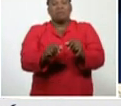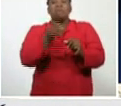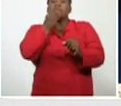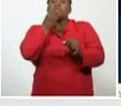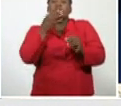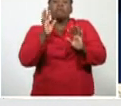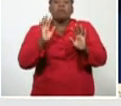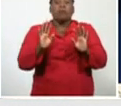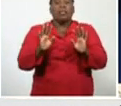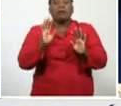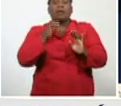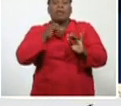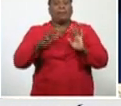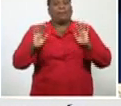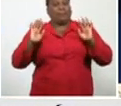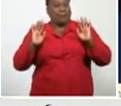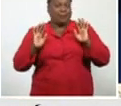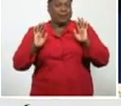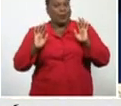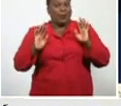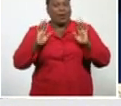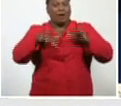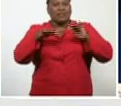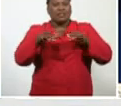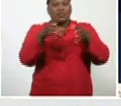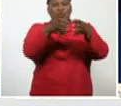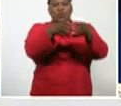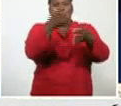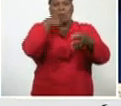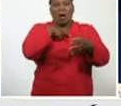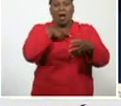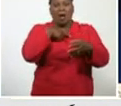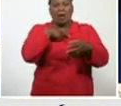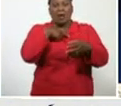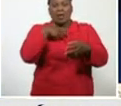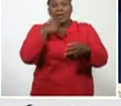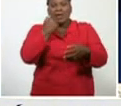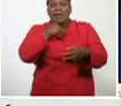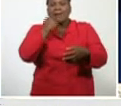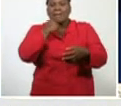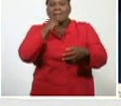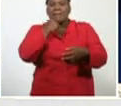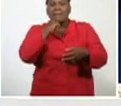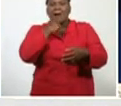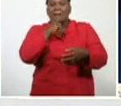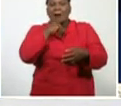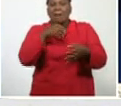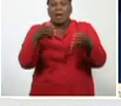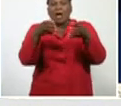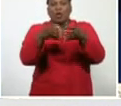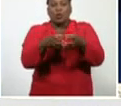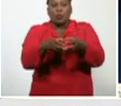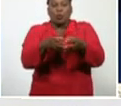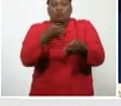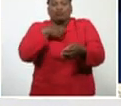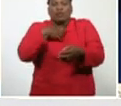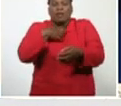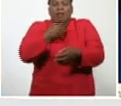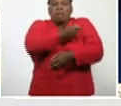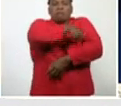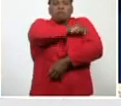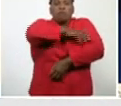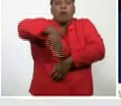también hay veces, que el grupo A, es el grupo más frecuente, entre los grupos sanguíneos en la población, o uno de los más